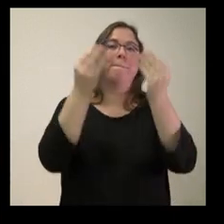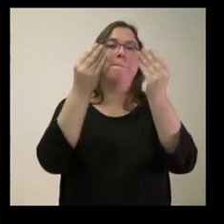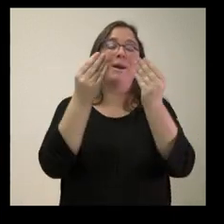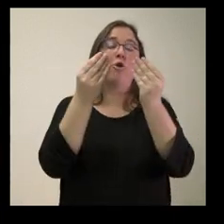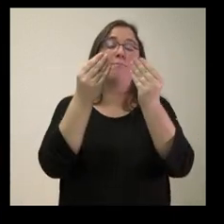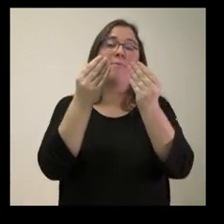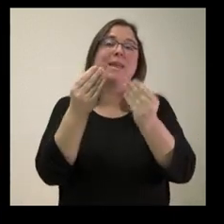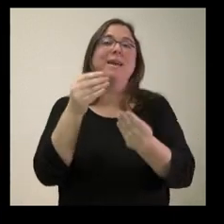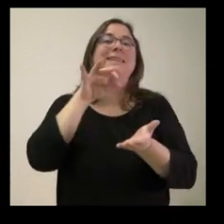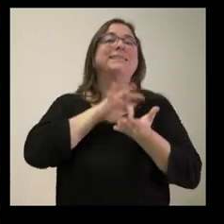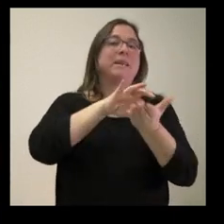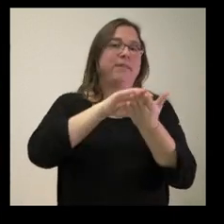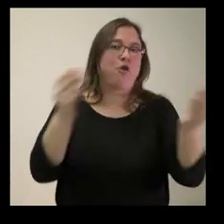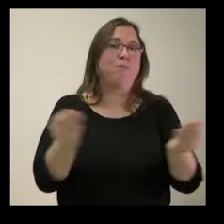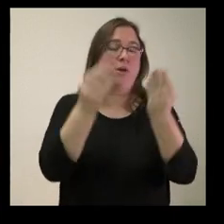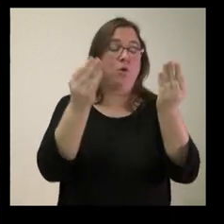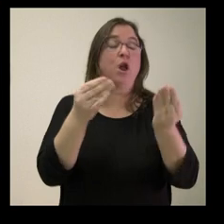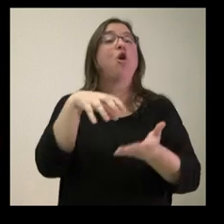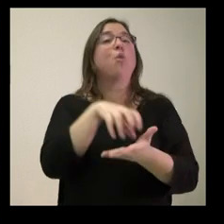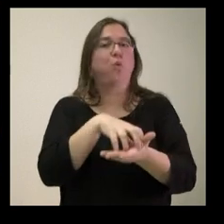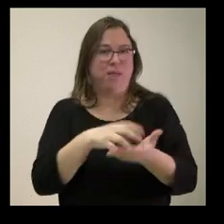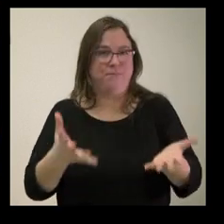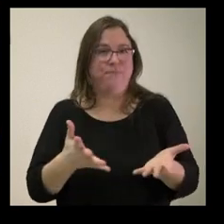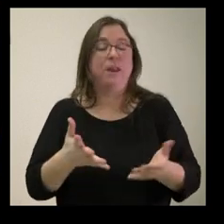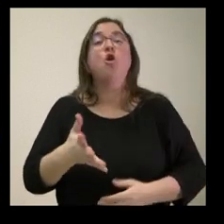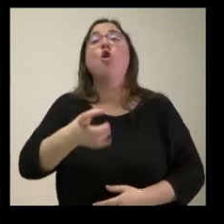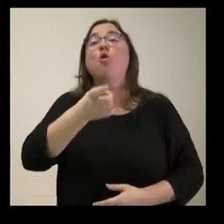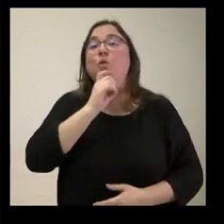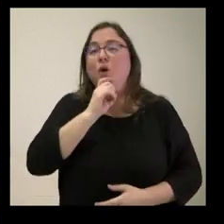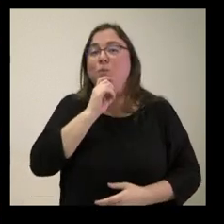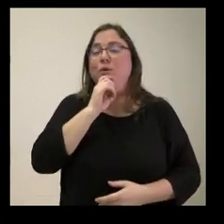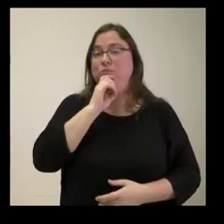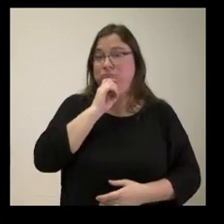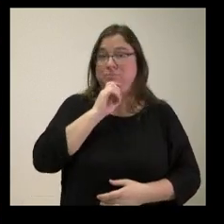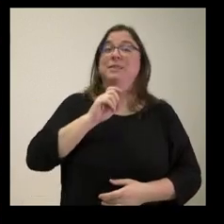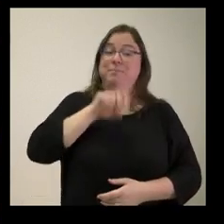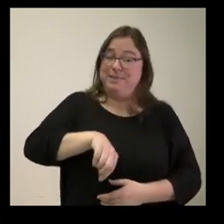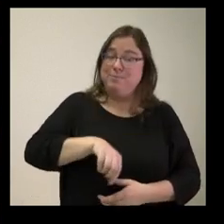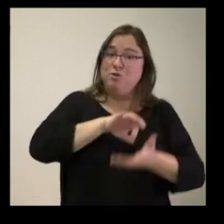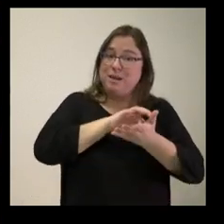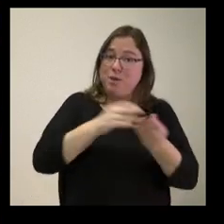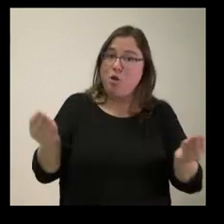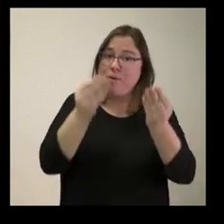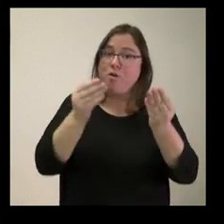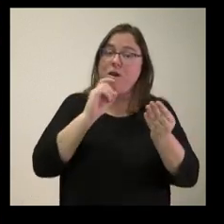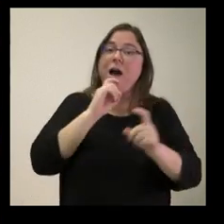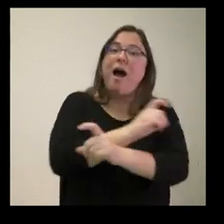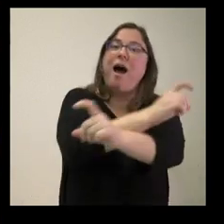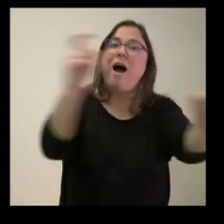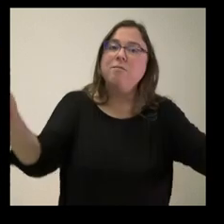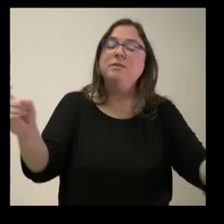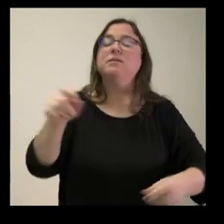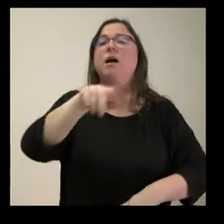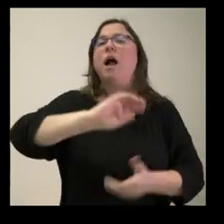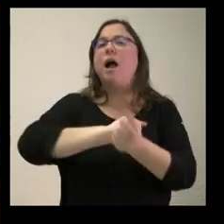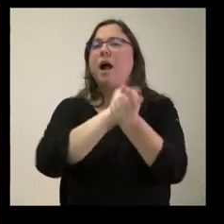servicios, la duda sigue siendo cómo se van a comunicar esas prestaciones a mayores y esos cambios en la cartera